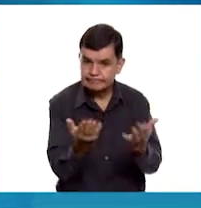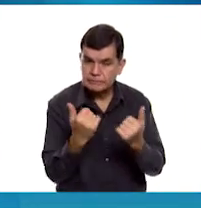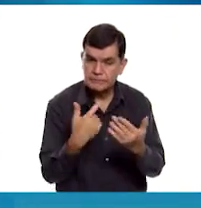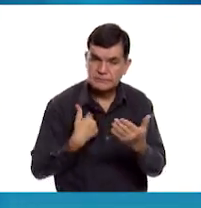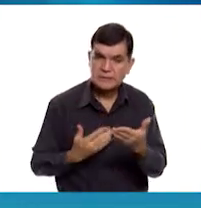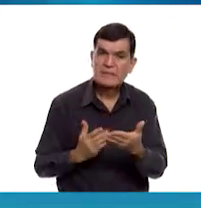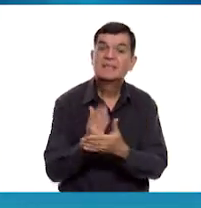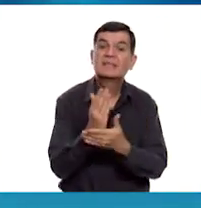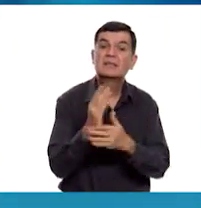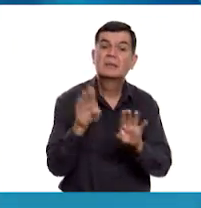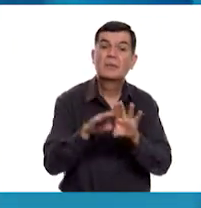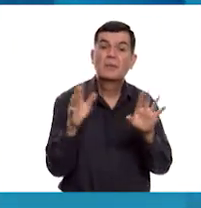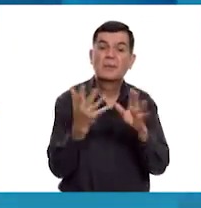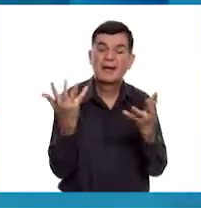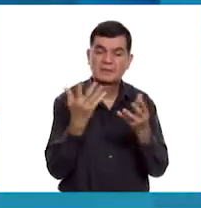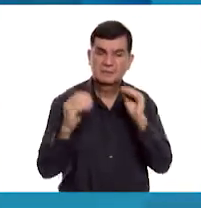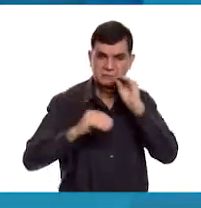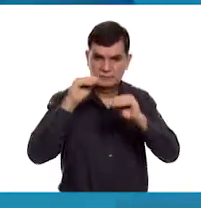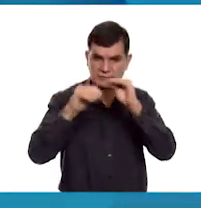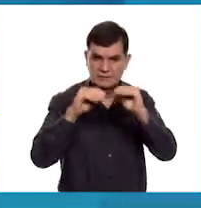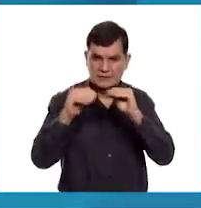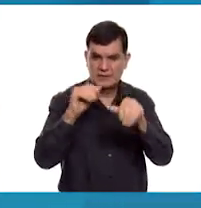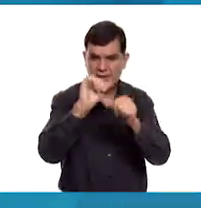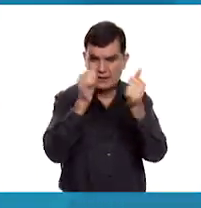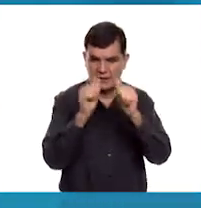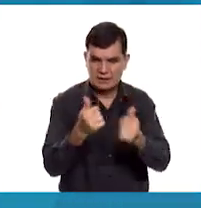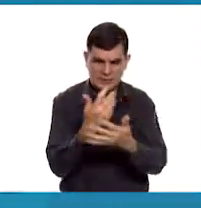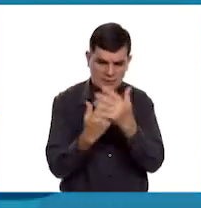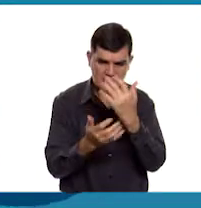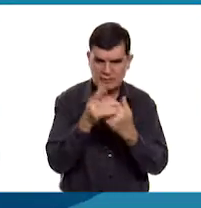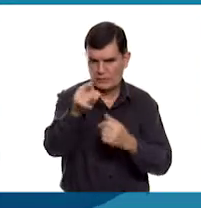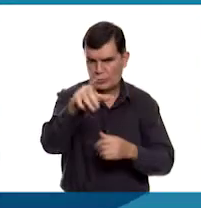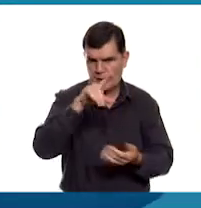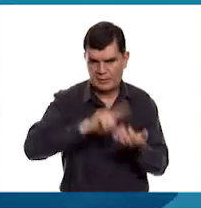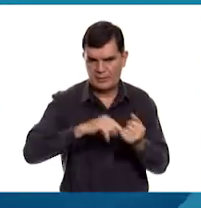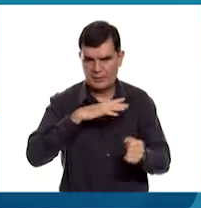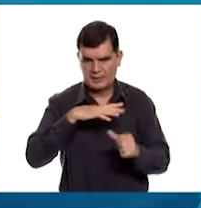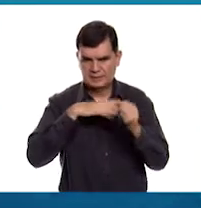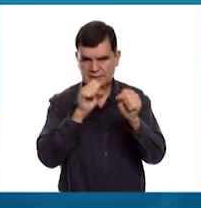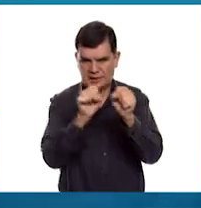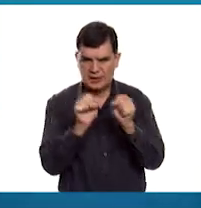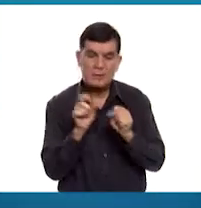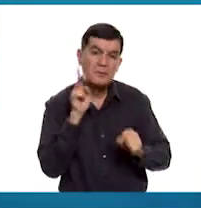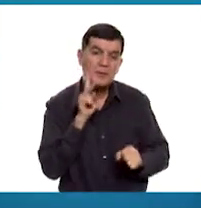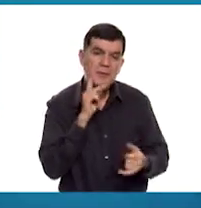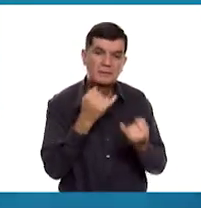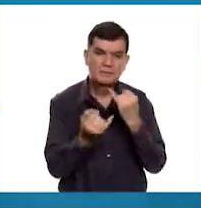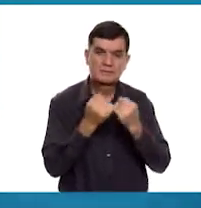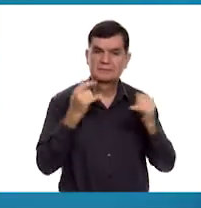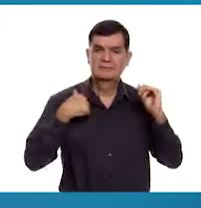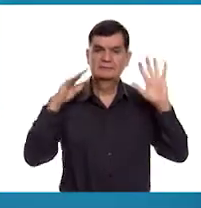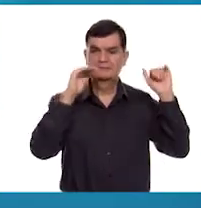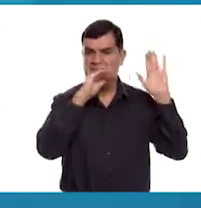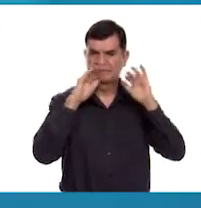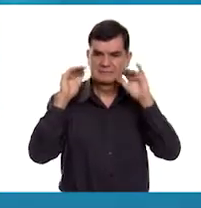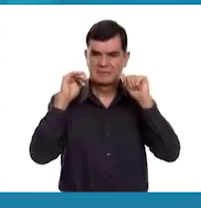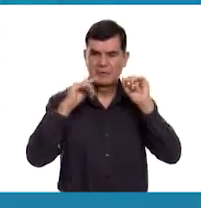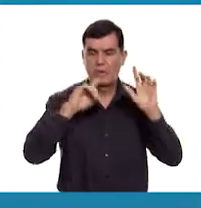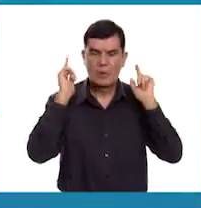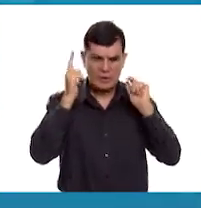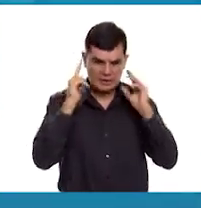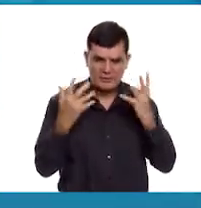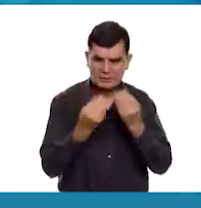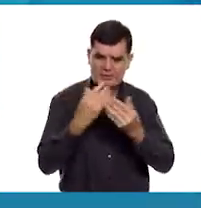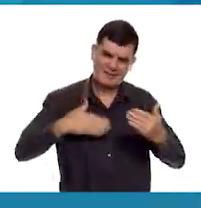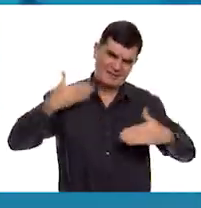reto que es realizar una instalación artística con lo que tengamos ahí en el salón de clase. De antemano me despido. Niñas y niños, ojalá se hayan